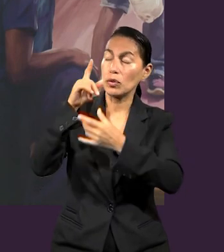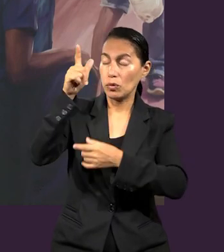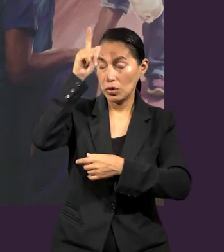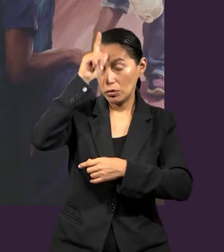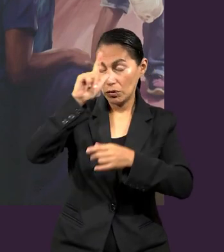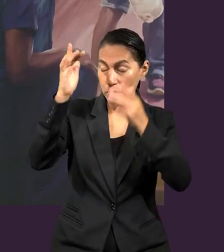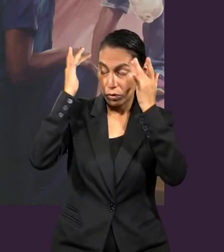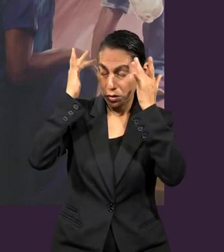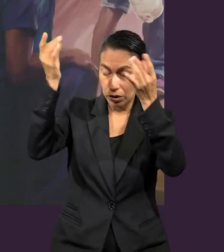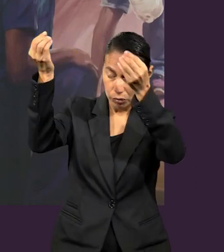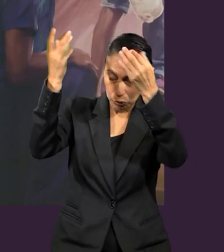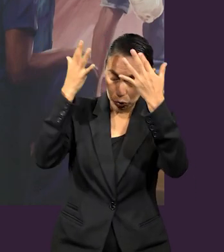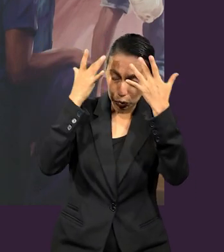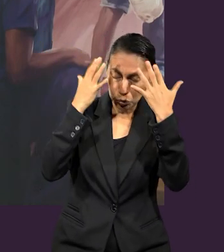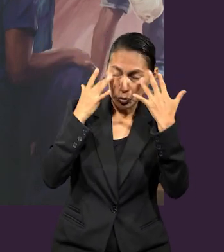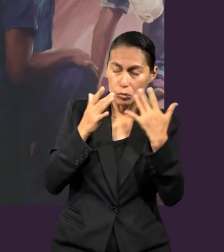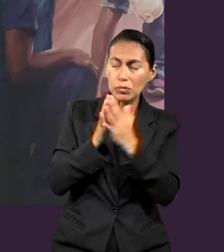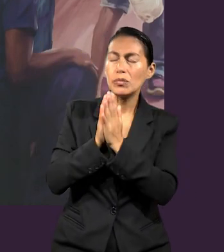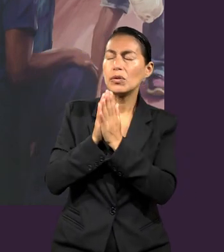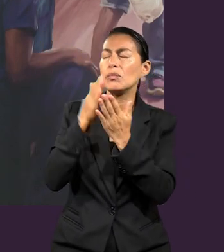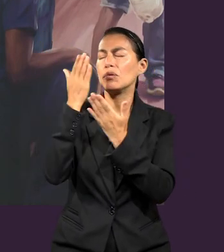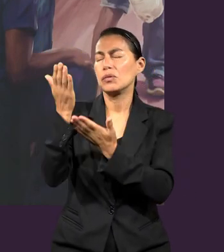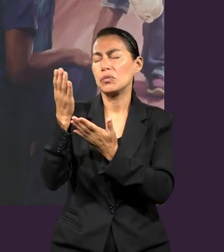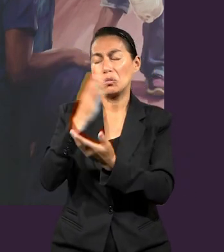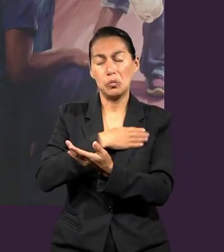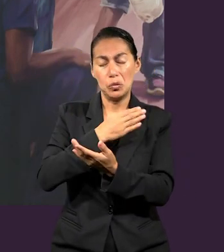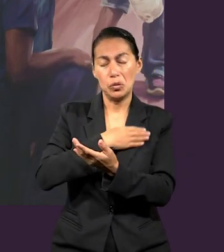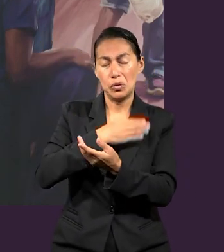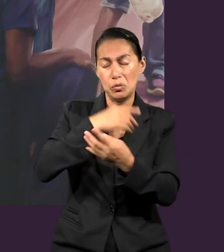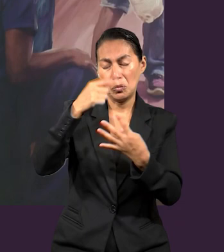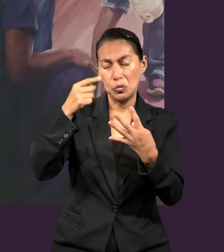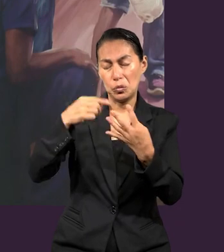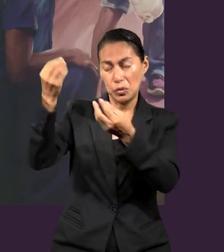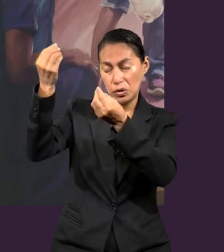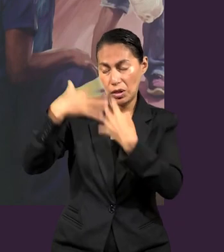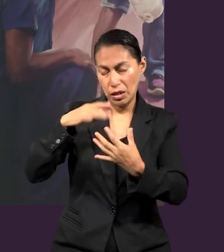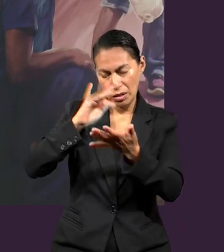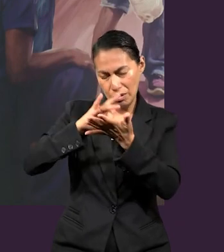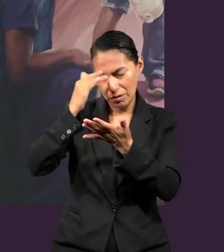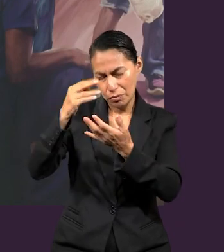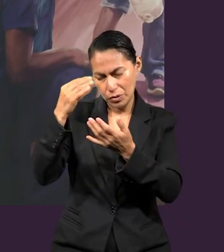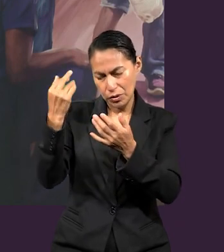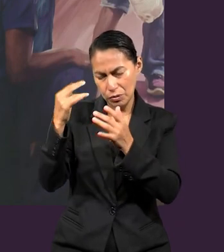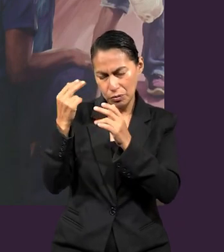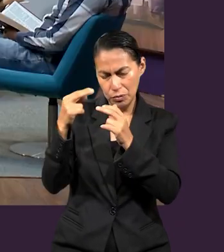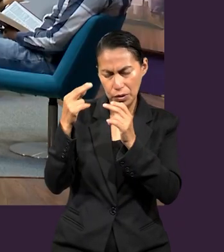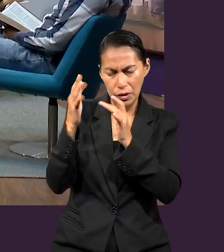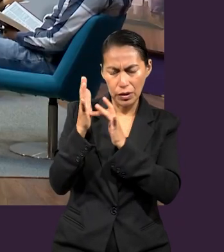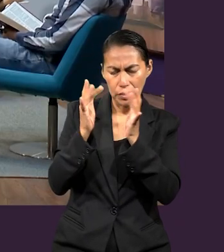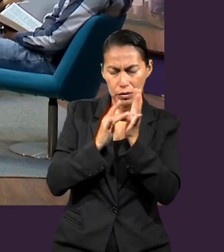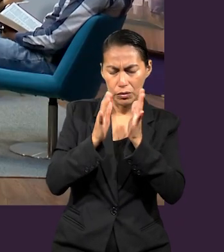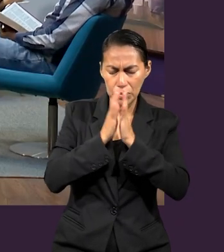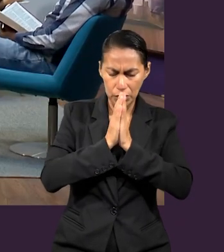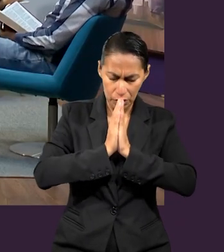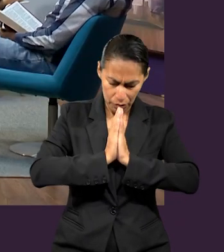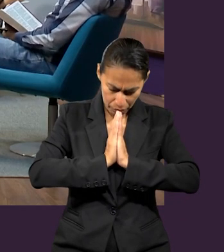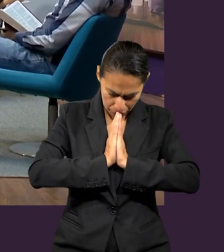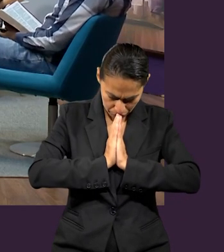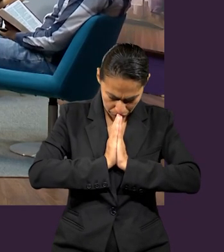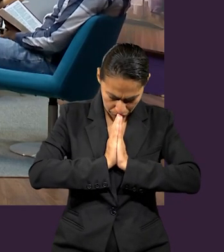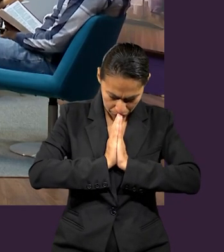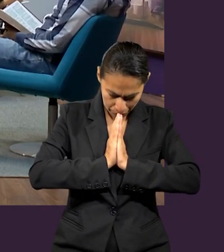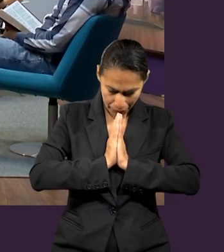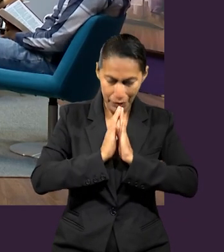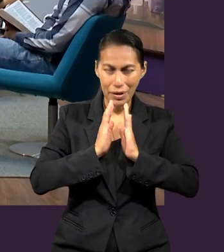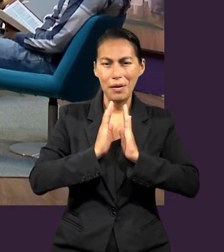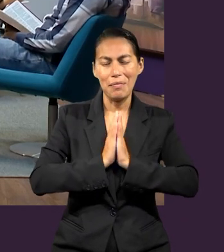Espíritu nos acompañe. Todo esto te pedimos y agradecemos tus bondades en el nombre de tu Hijo Jesucristo. Amén. Amén. Antes